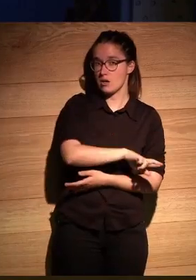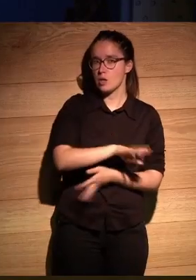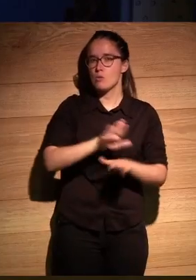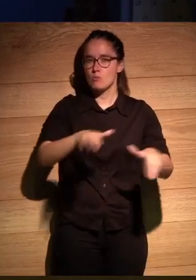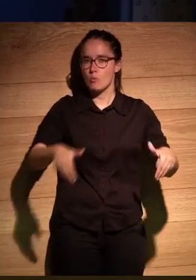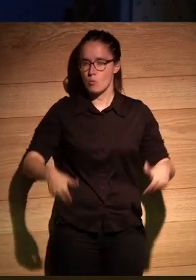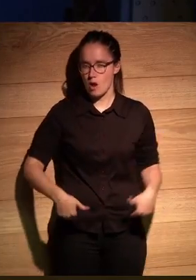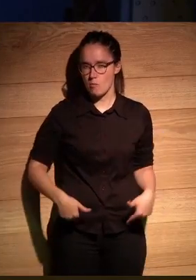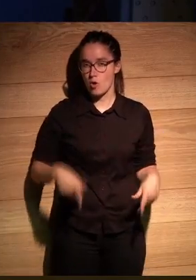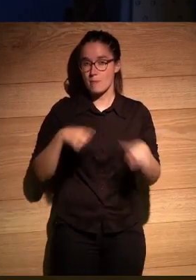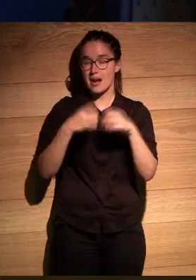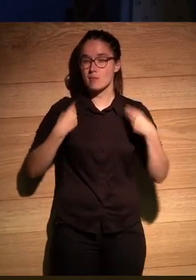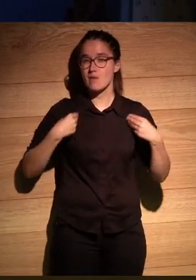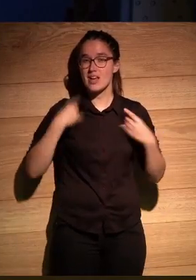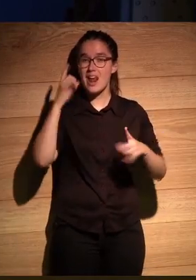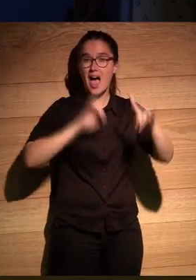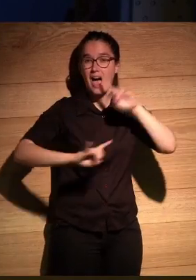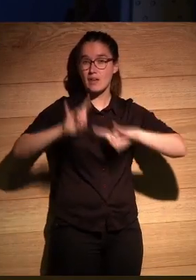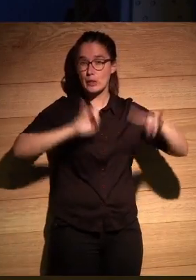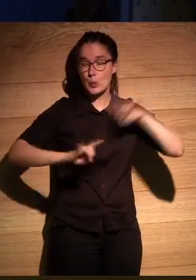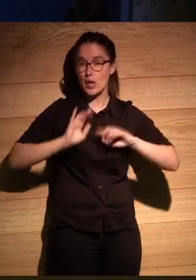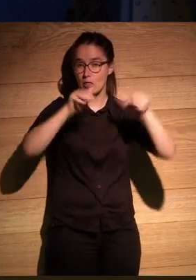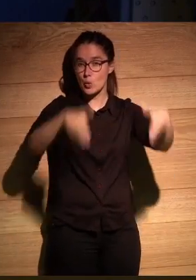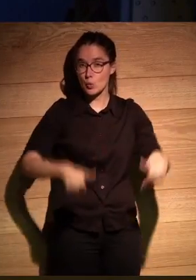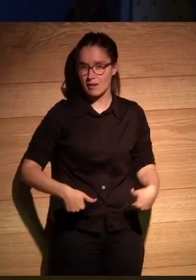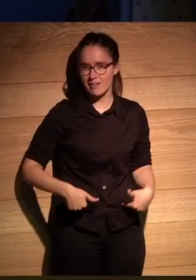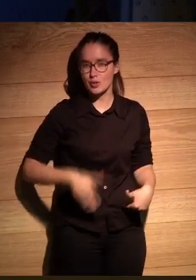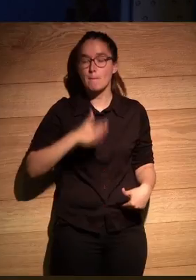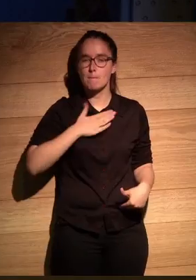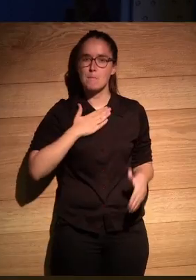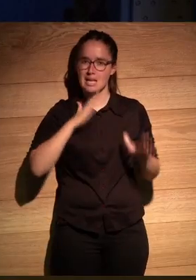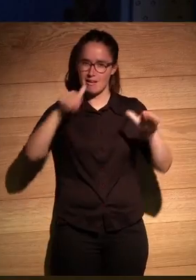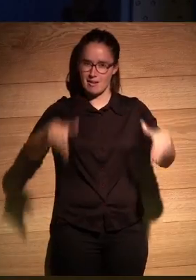vuelvo para vivir la aventura de un regreso mi regreso